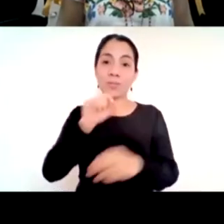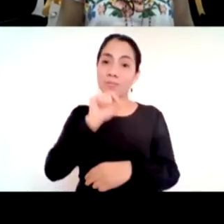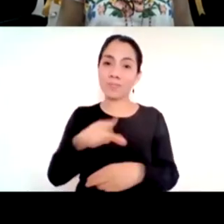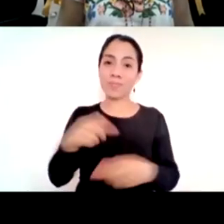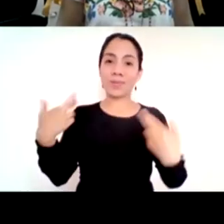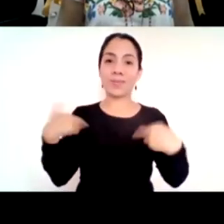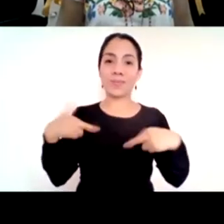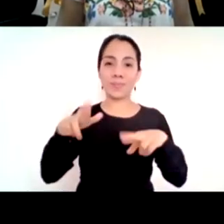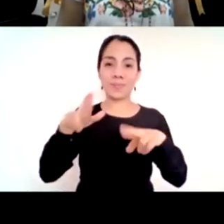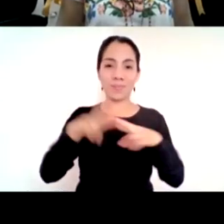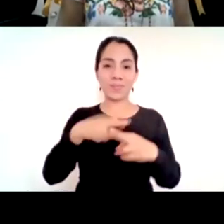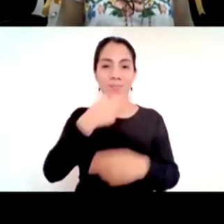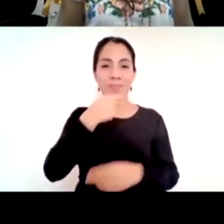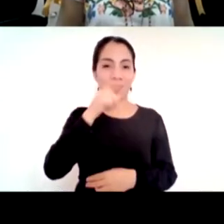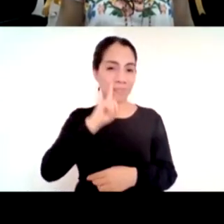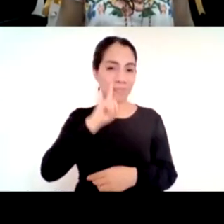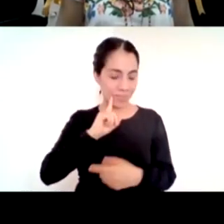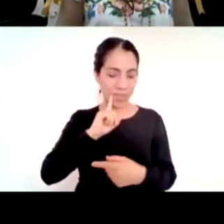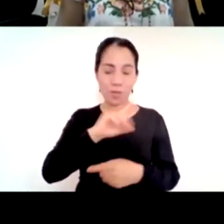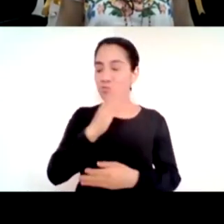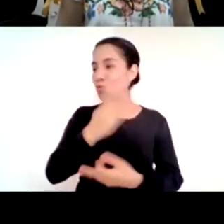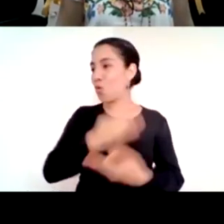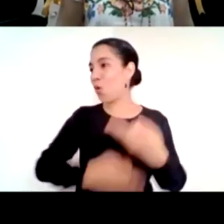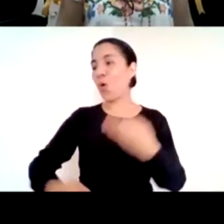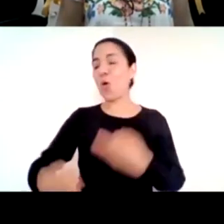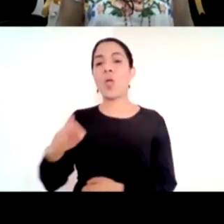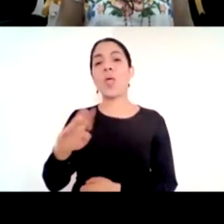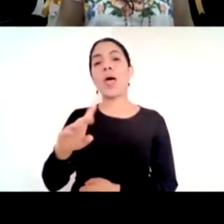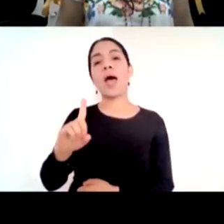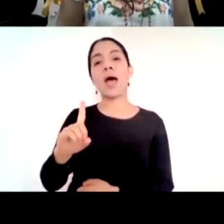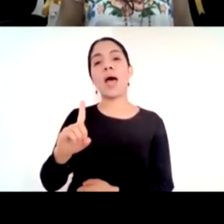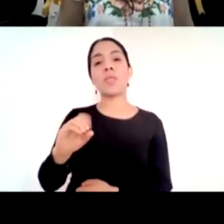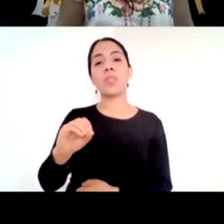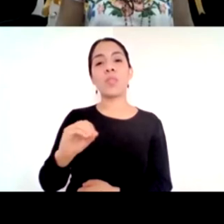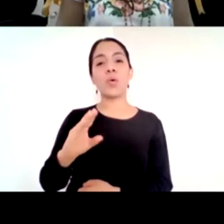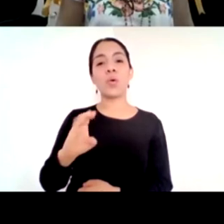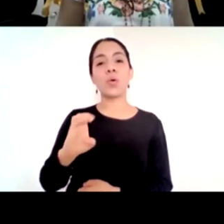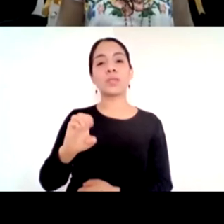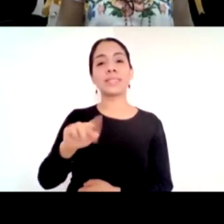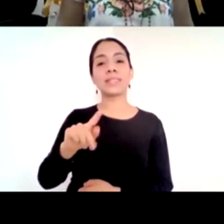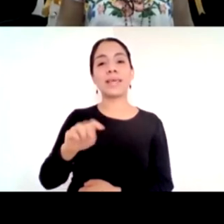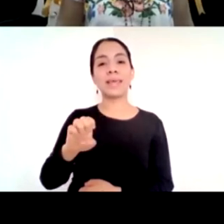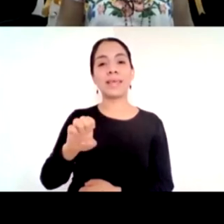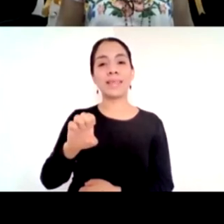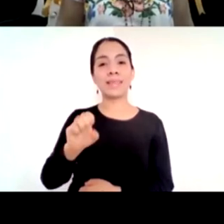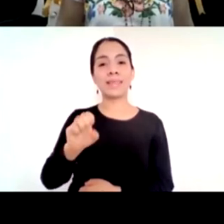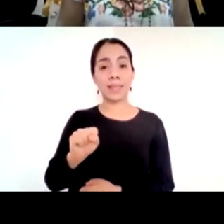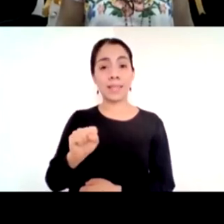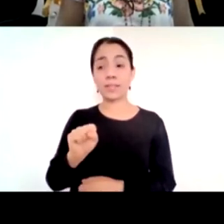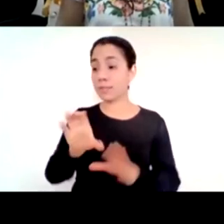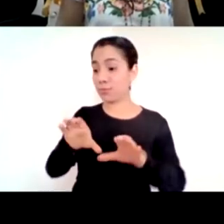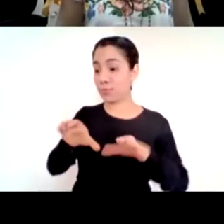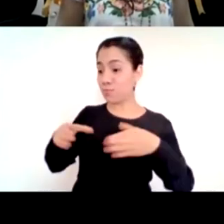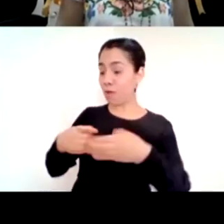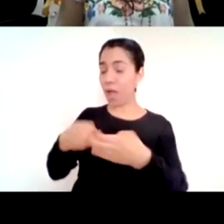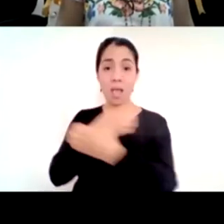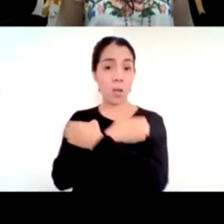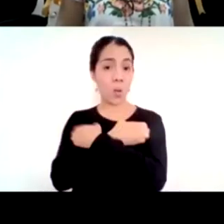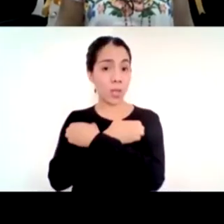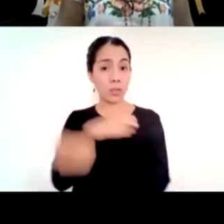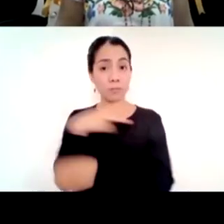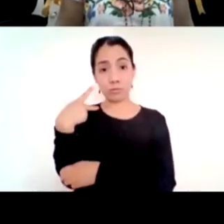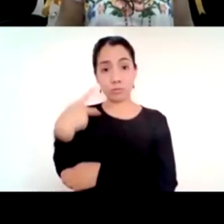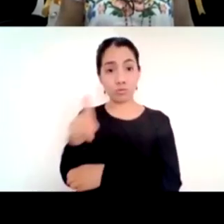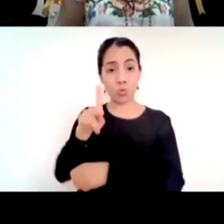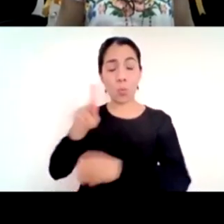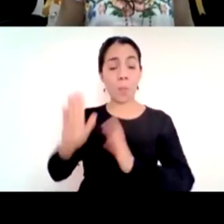no solo del maestro frente a grupos sino todos los que conforman la comunidad educativa que han tenido una participación extraordinaria y algo